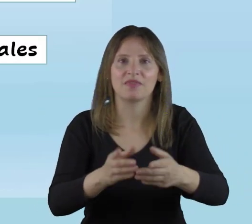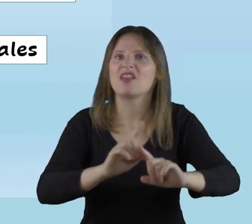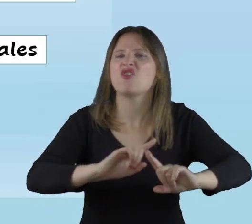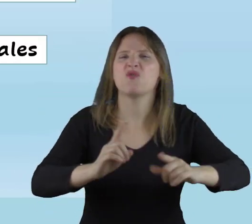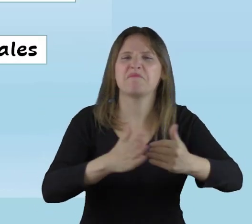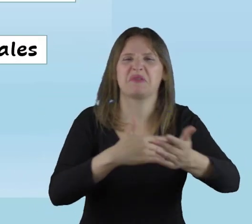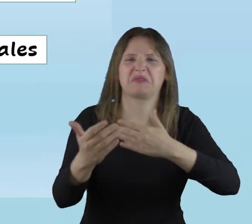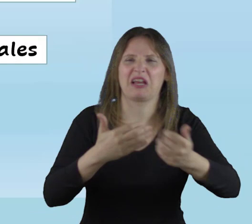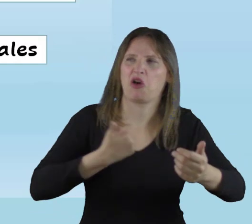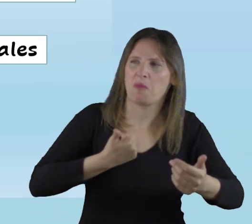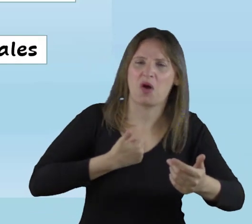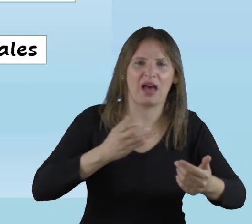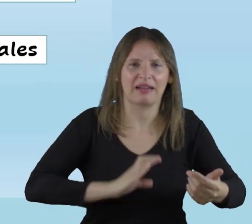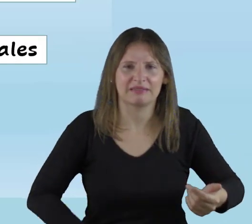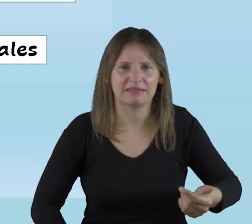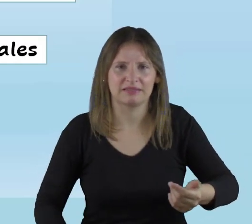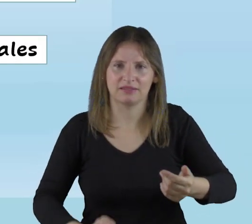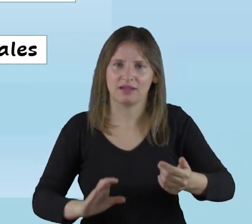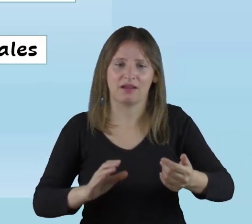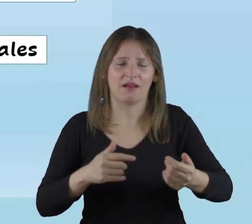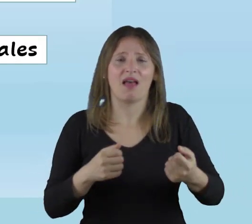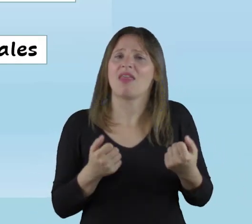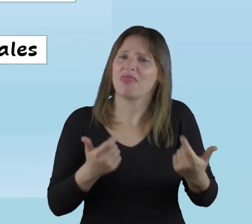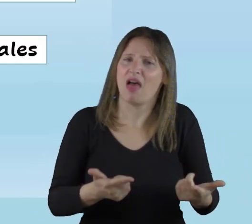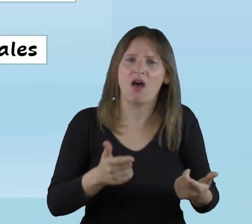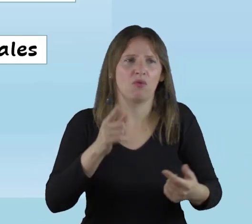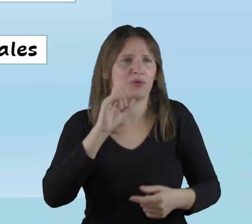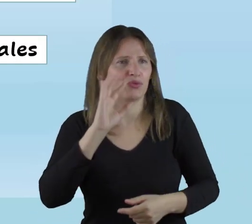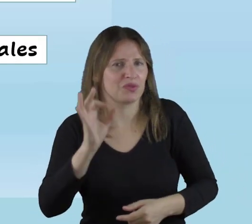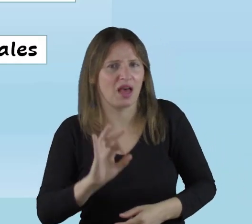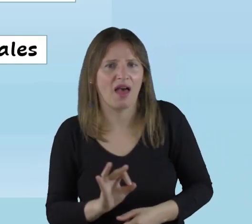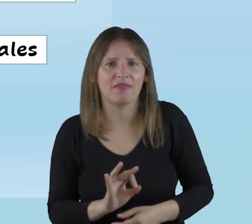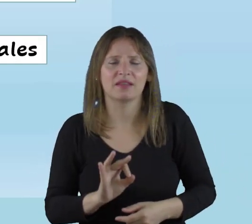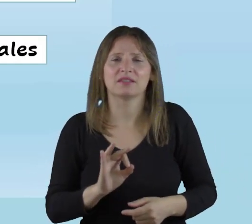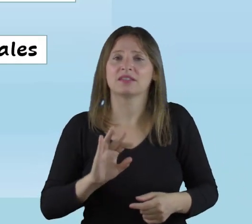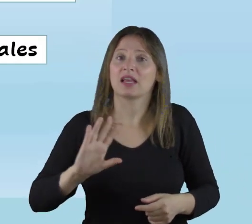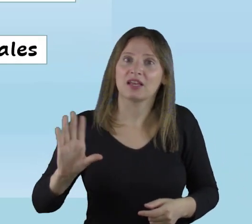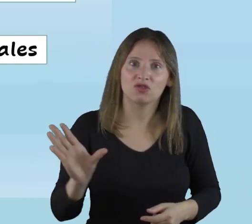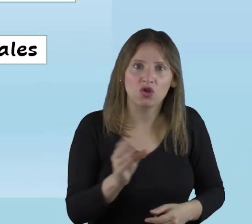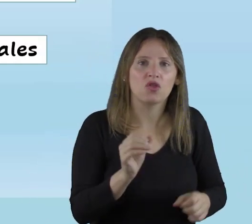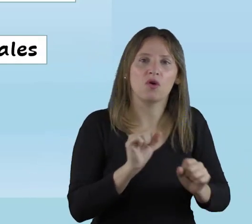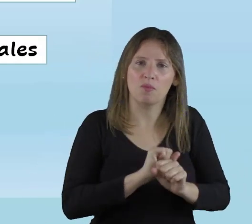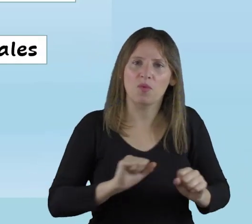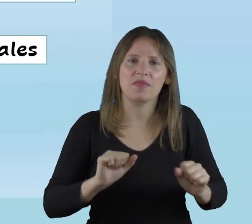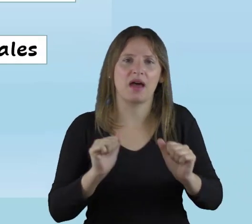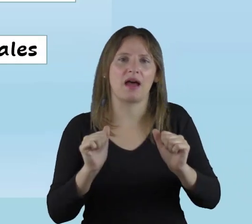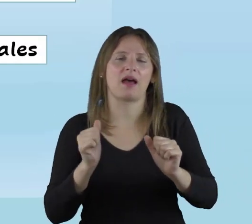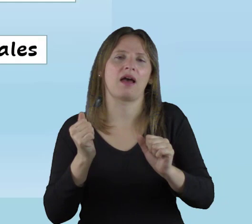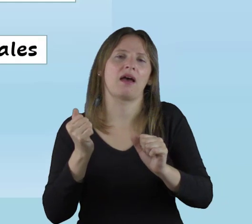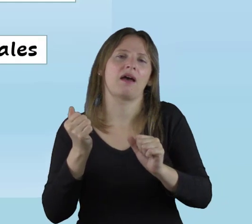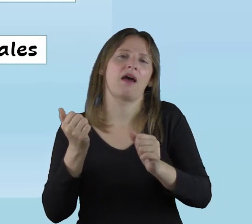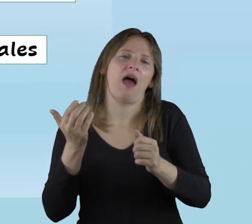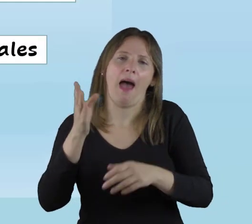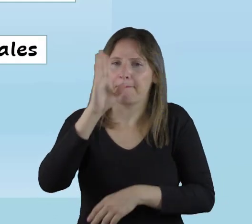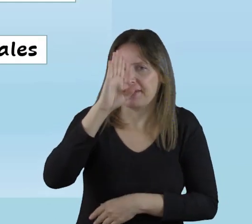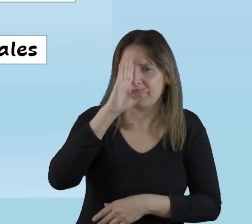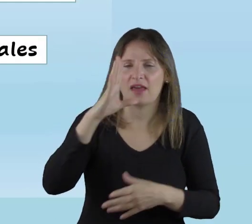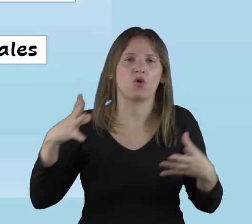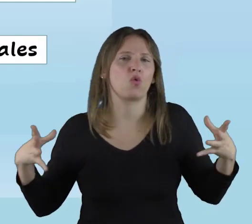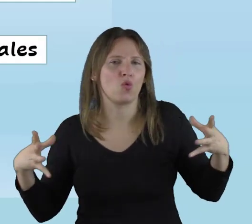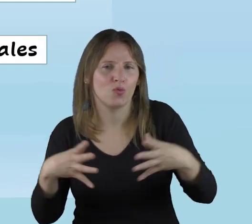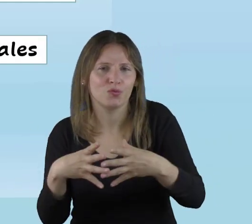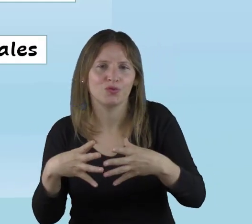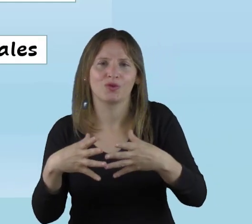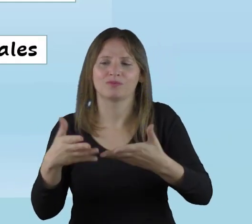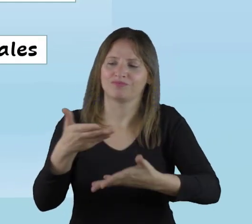el estudiante, no en su condición. Y se brinda oportunidades de que todos